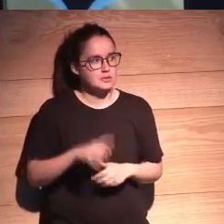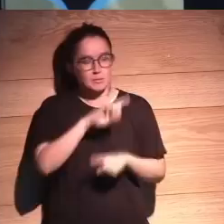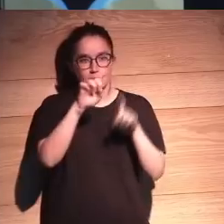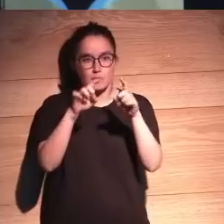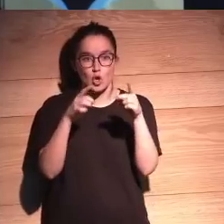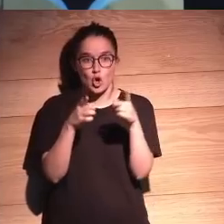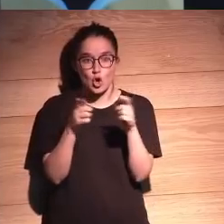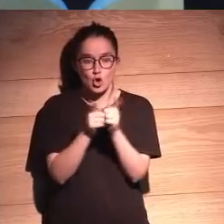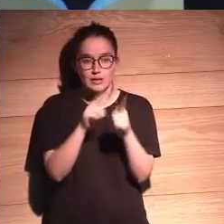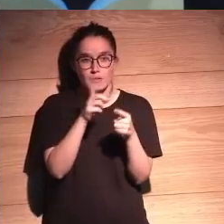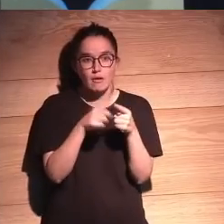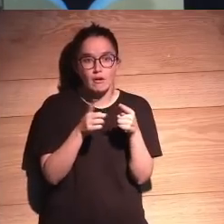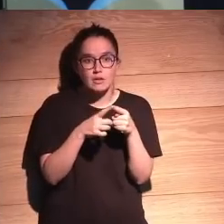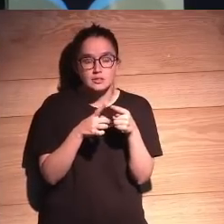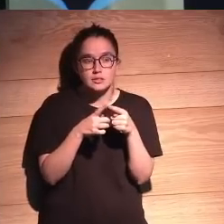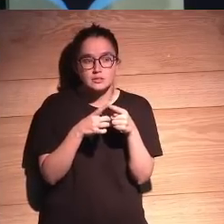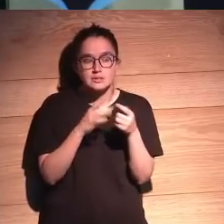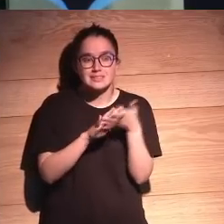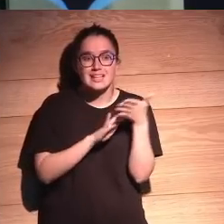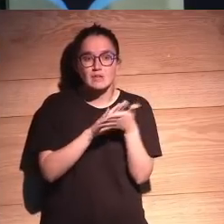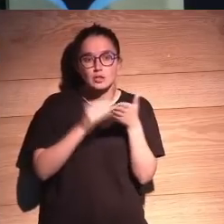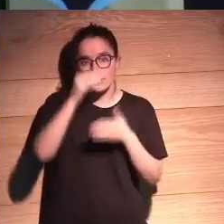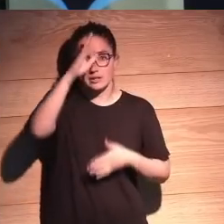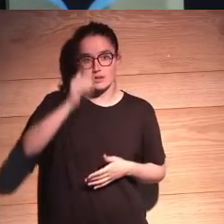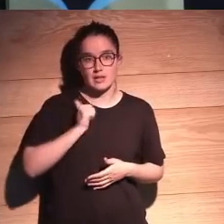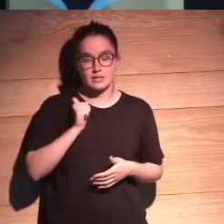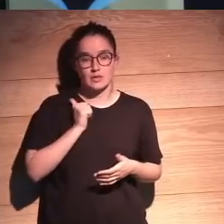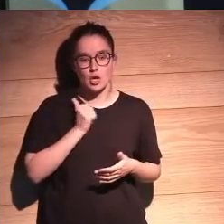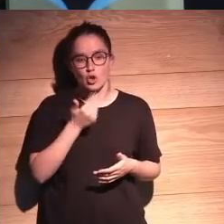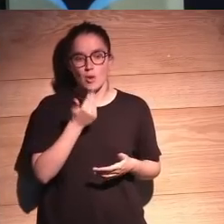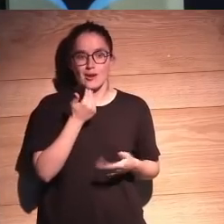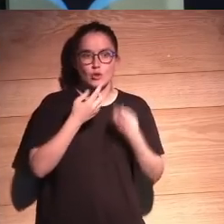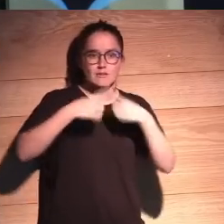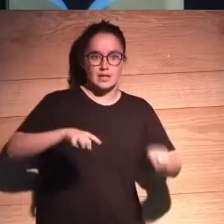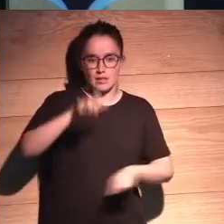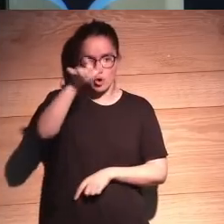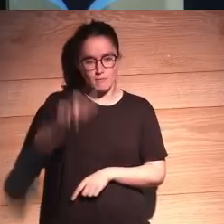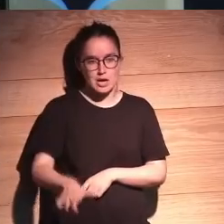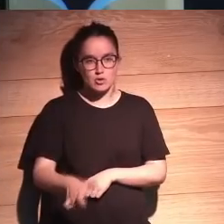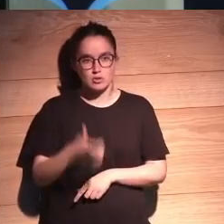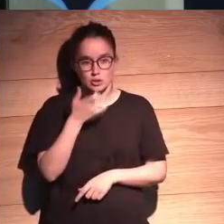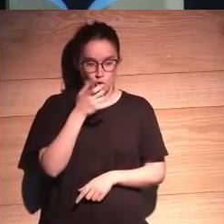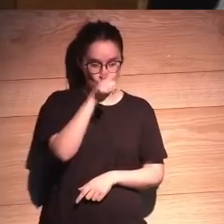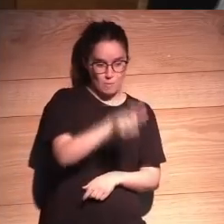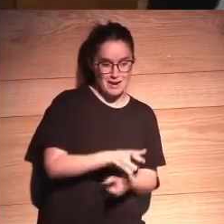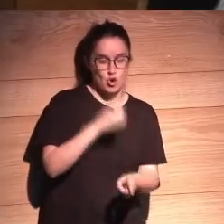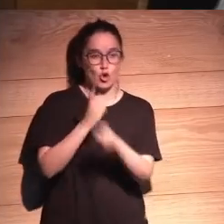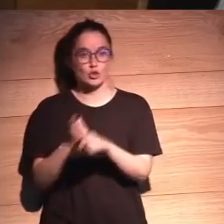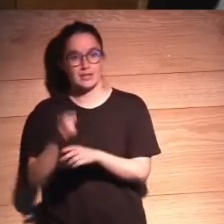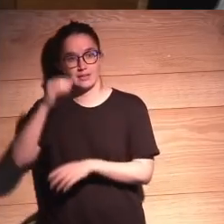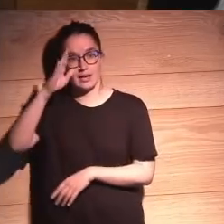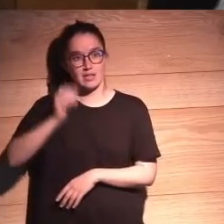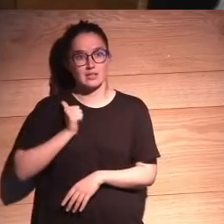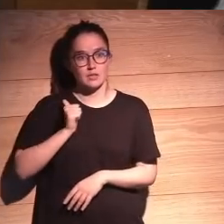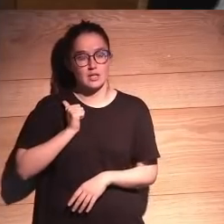dos preguntas muy breves la primera es que se está hablando de inteligencia artificial es como algo distinto del humano siempre es humano frente a inteligencia artificial